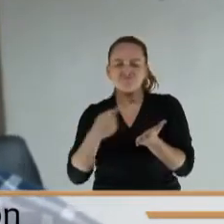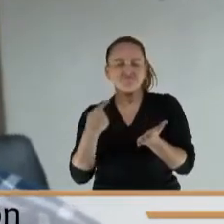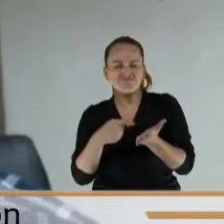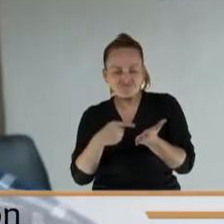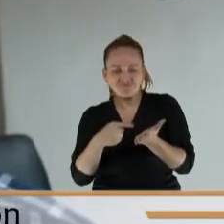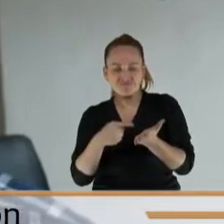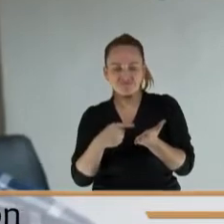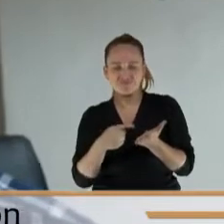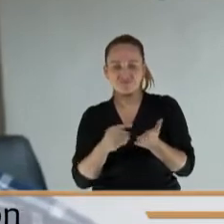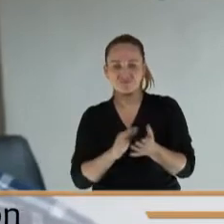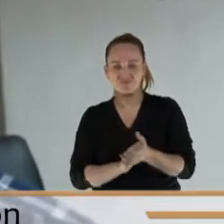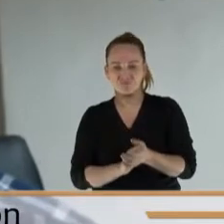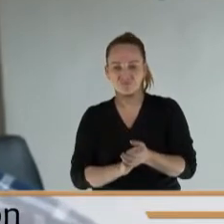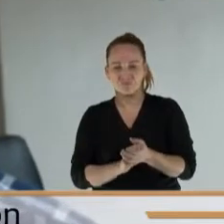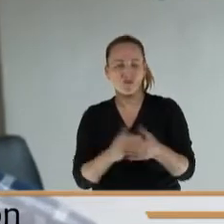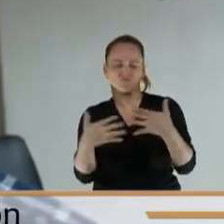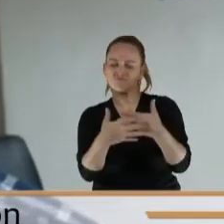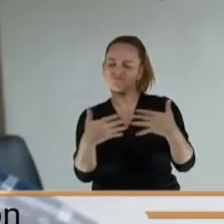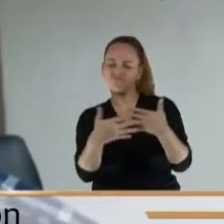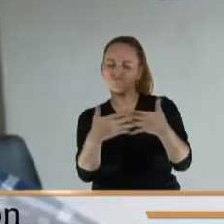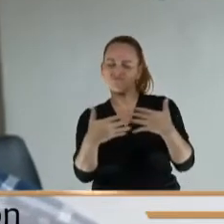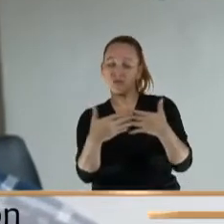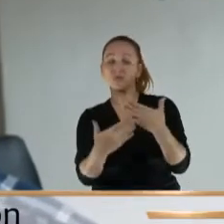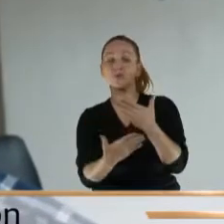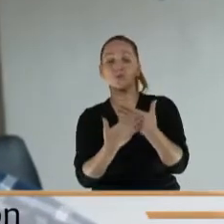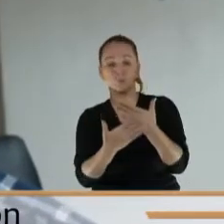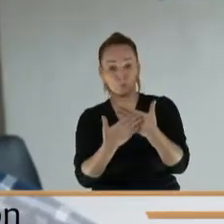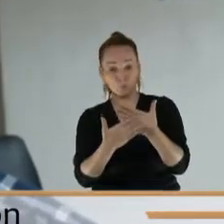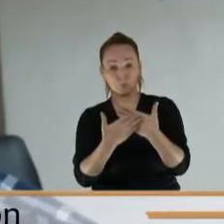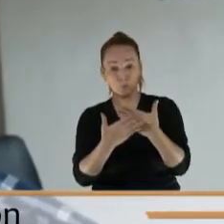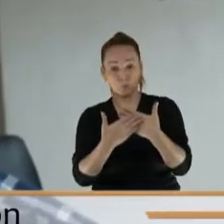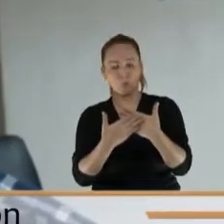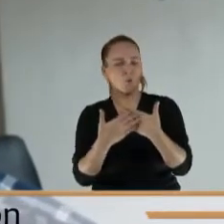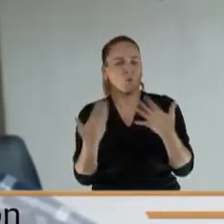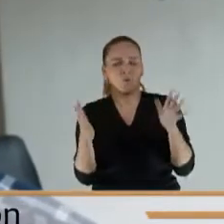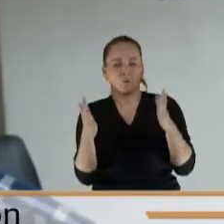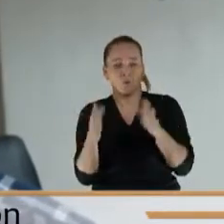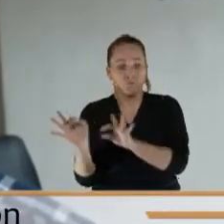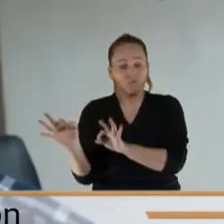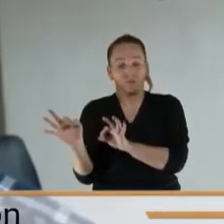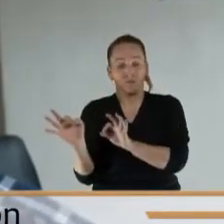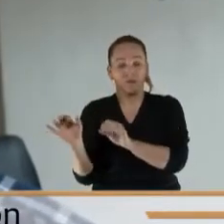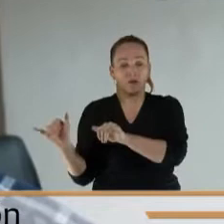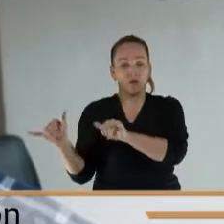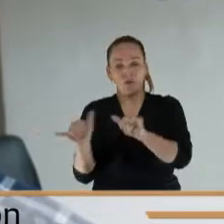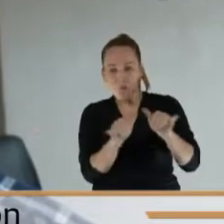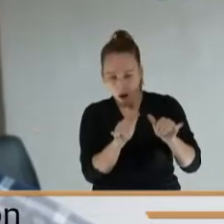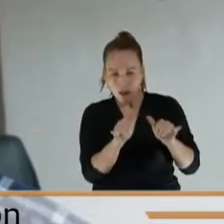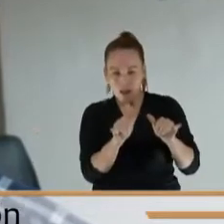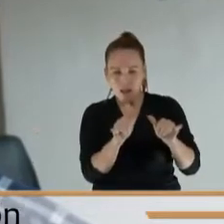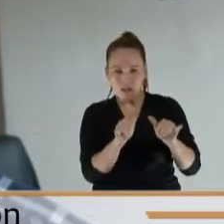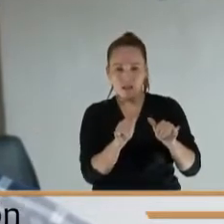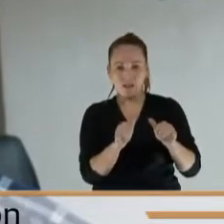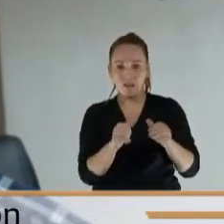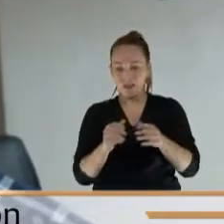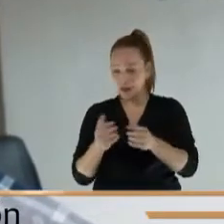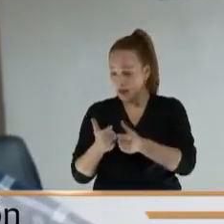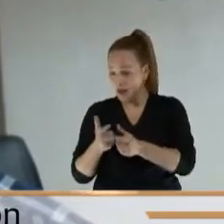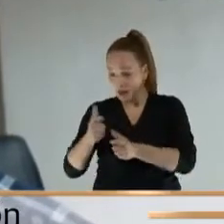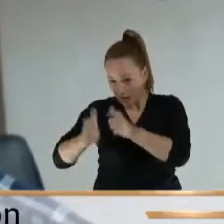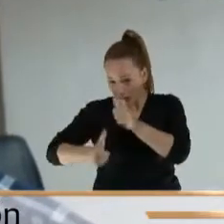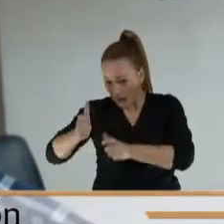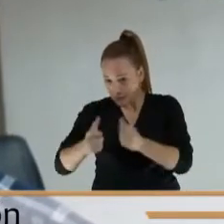la conciliación, los textos son muy similares, lo que aprobó Cámara y lo que aprobó Senado, salvo dos